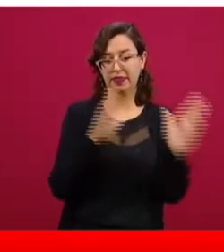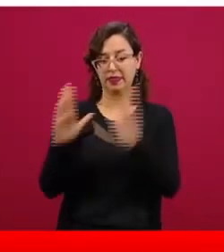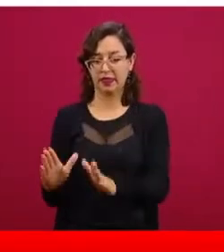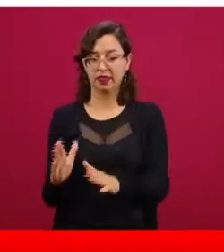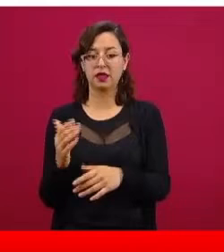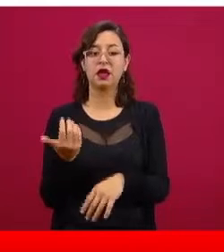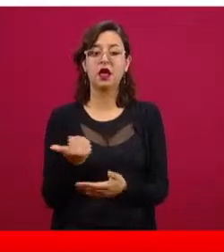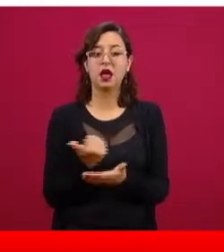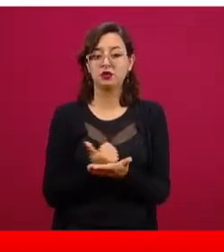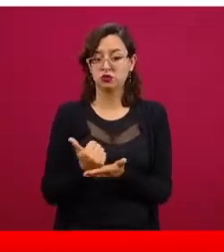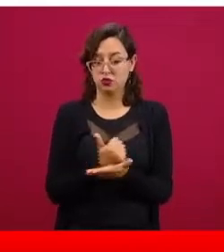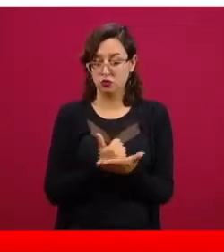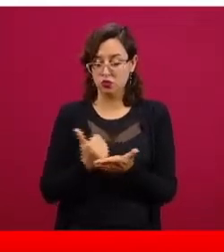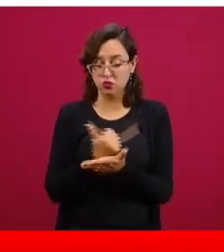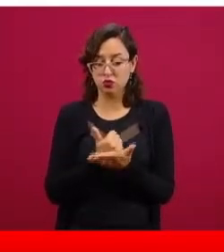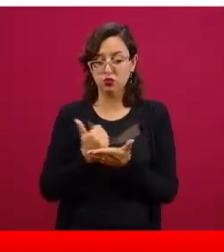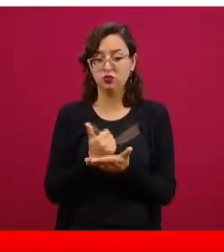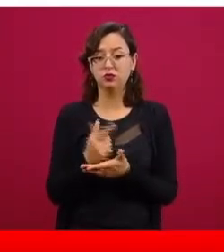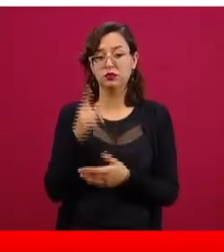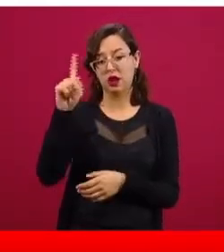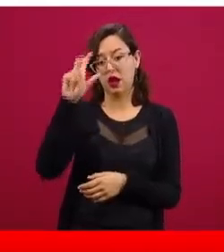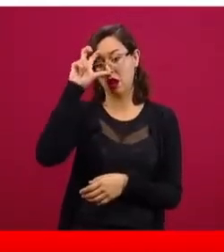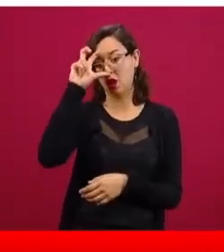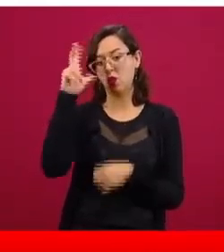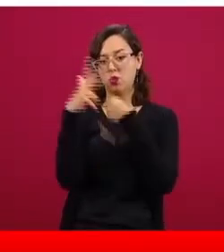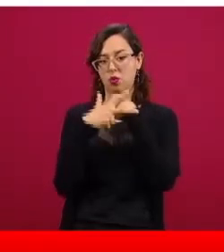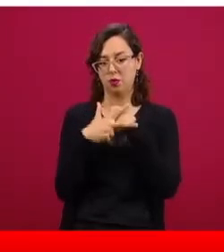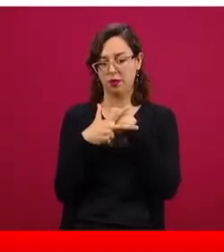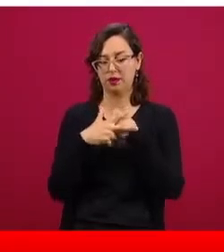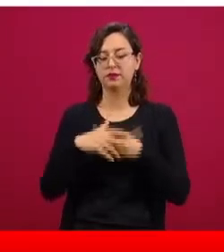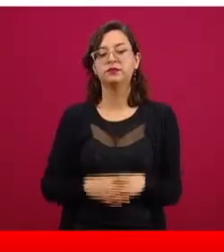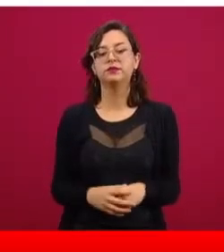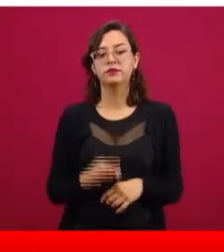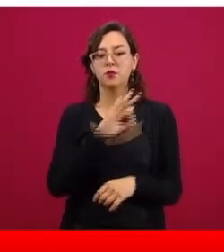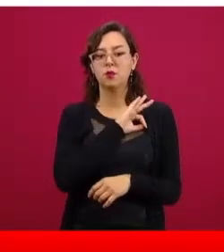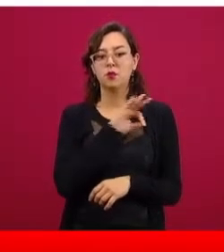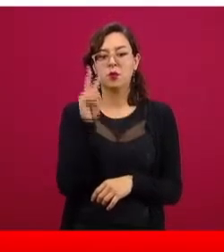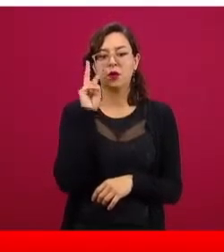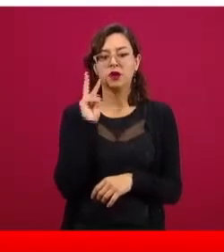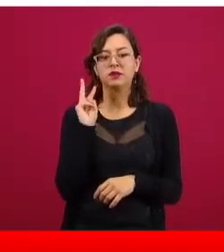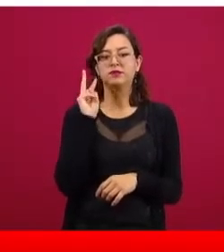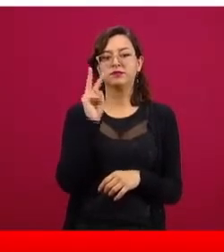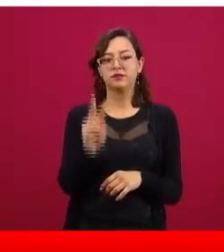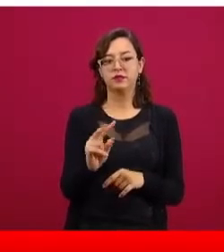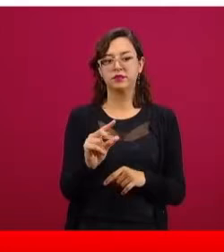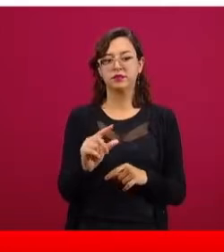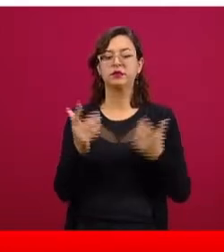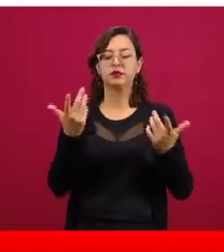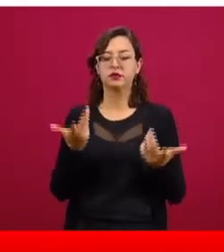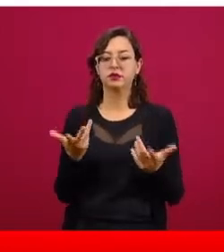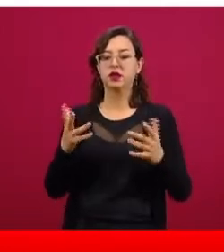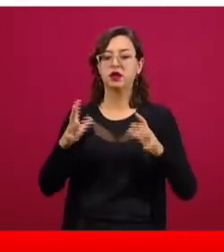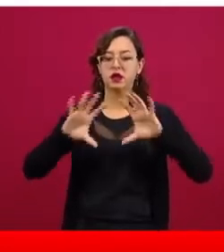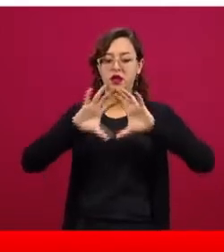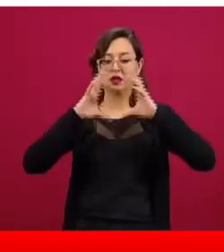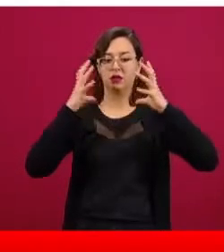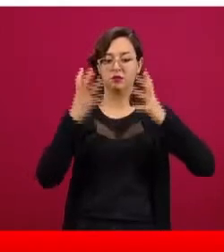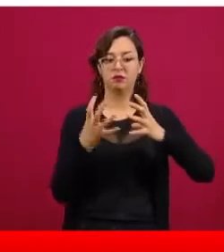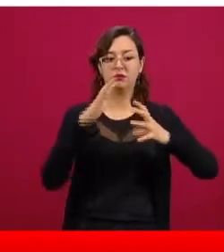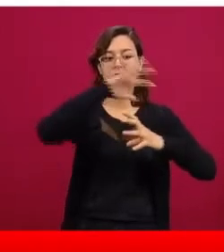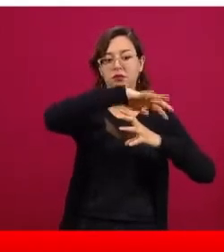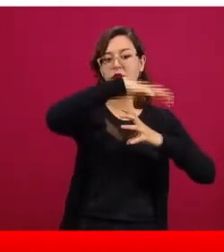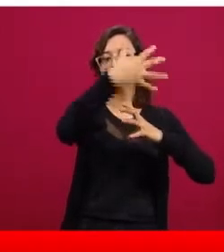el azul que representa lo que ocurre en Europa. Lo que vemos aquí es un patrón de cambio geográfico, Europa